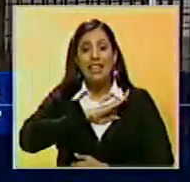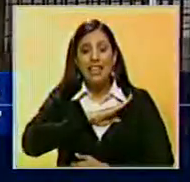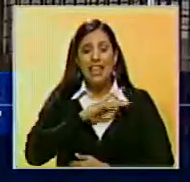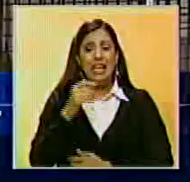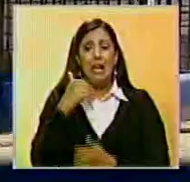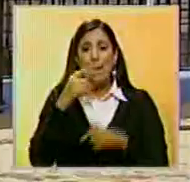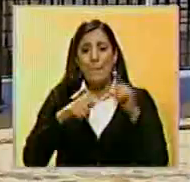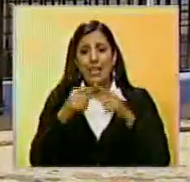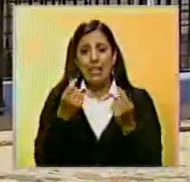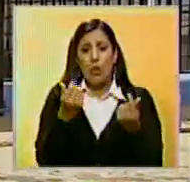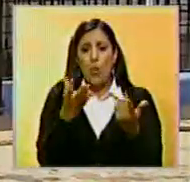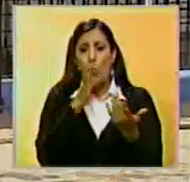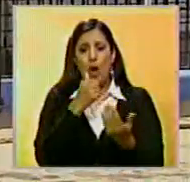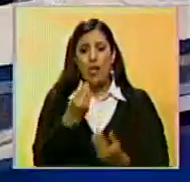con pocos recursos económicos.